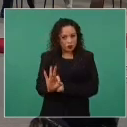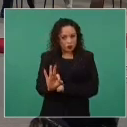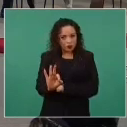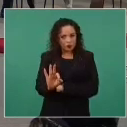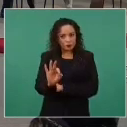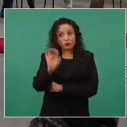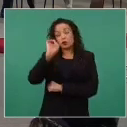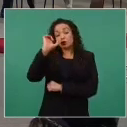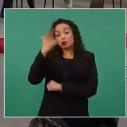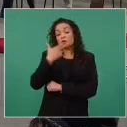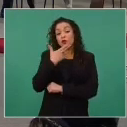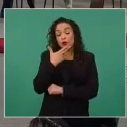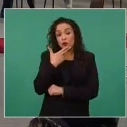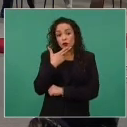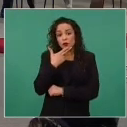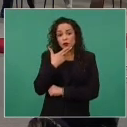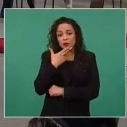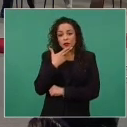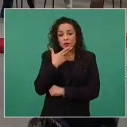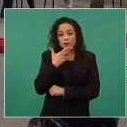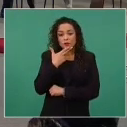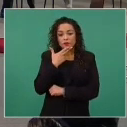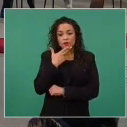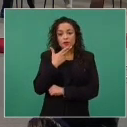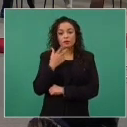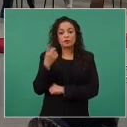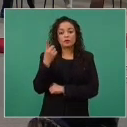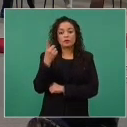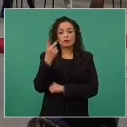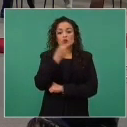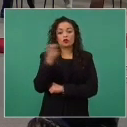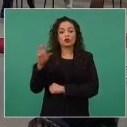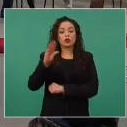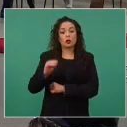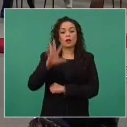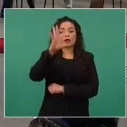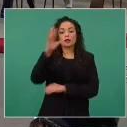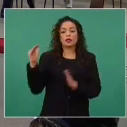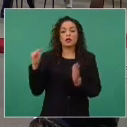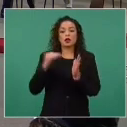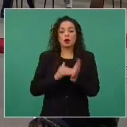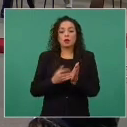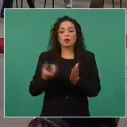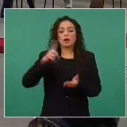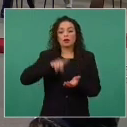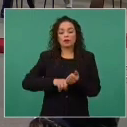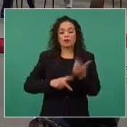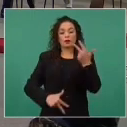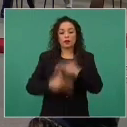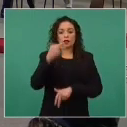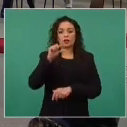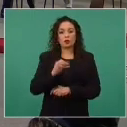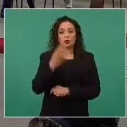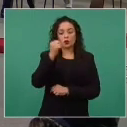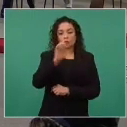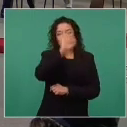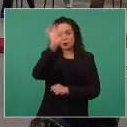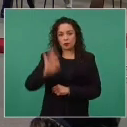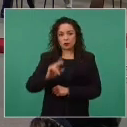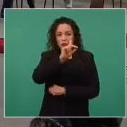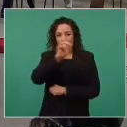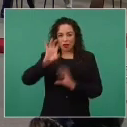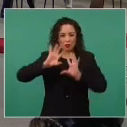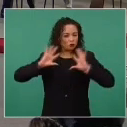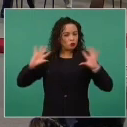En Chihuahua hemos distribuido 295 mil, que representa el 13.9 por ciento del total.